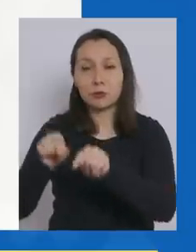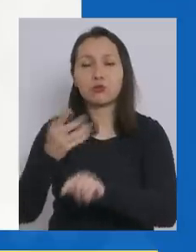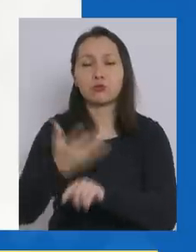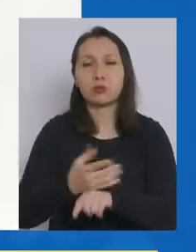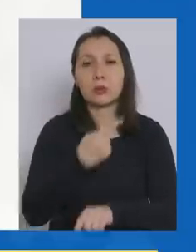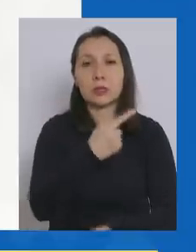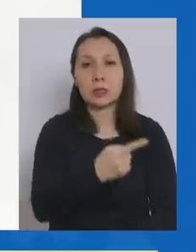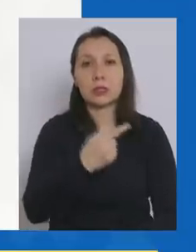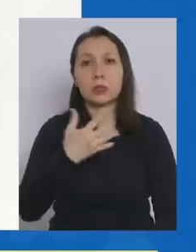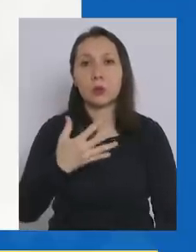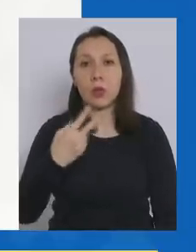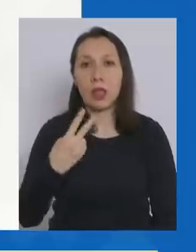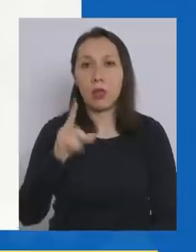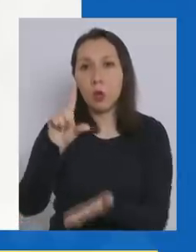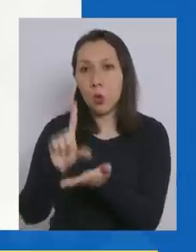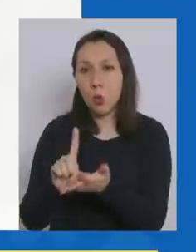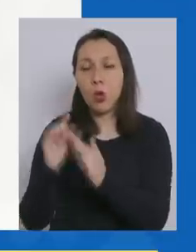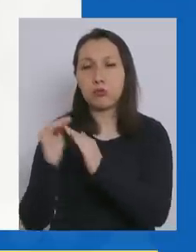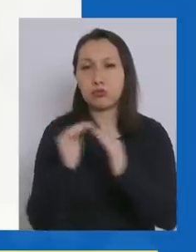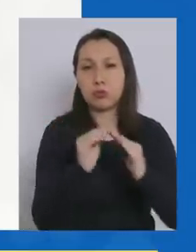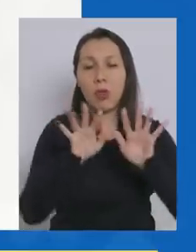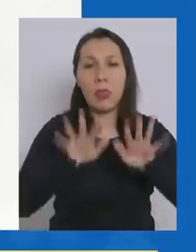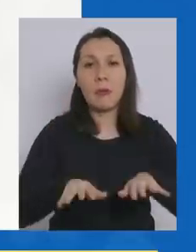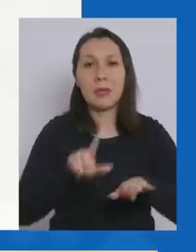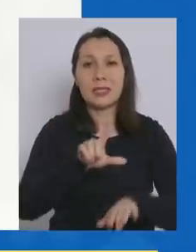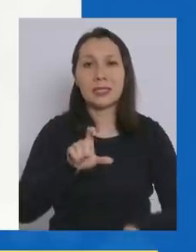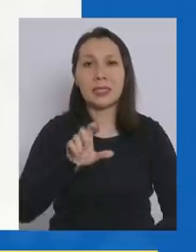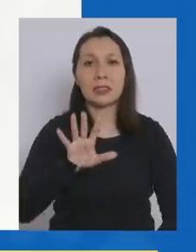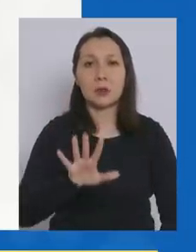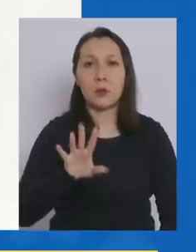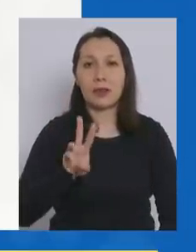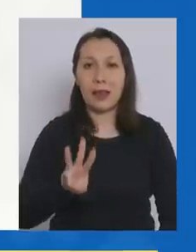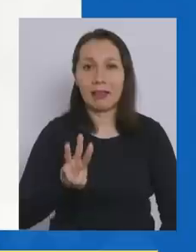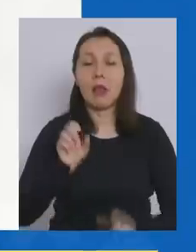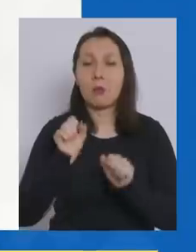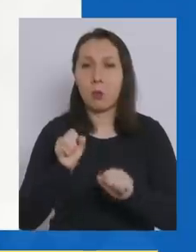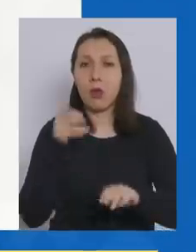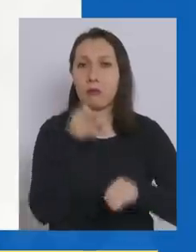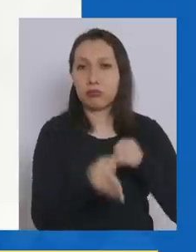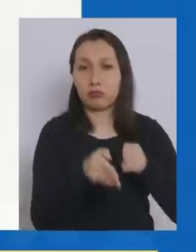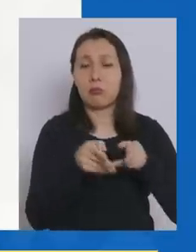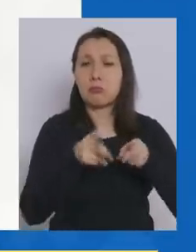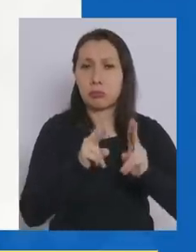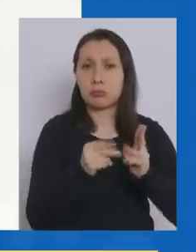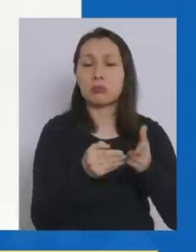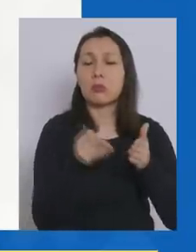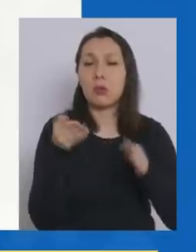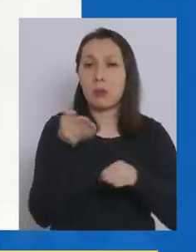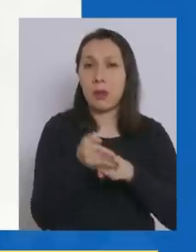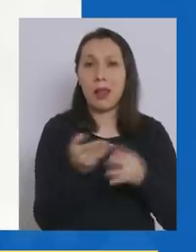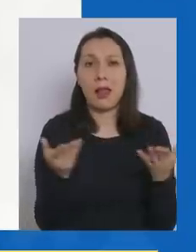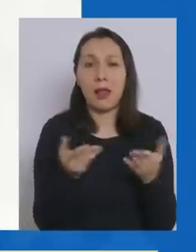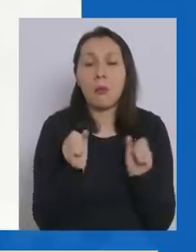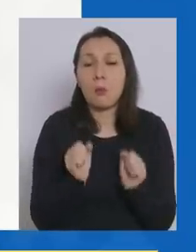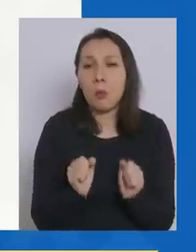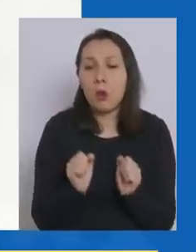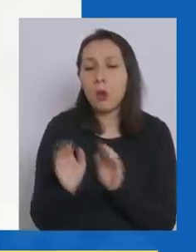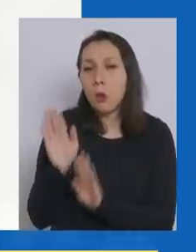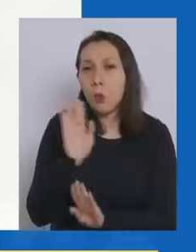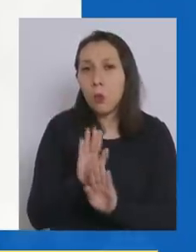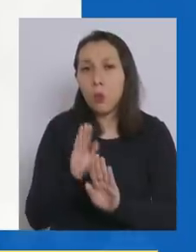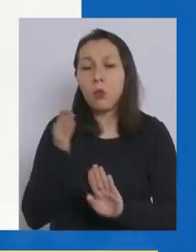152 recintos de hospedaje con 10.753 cupos que están disponibles para poder